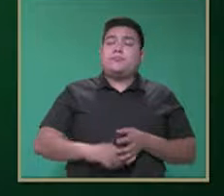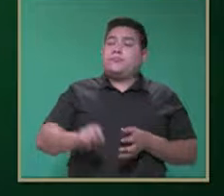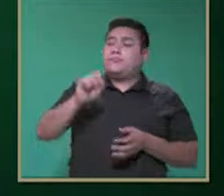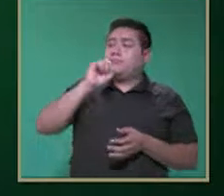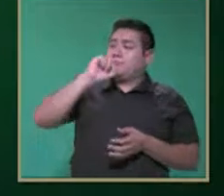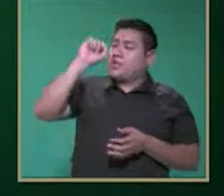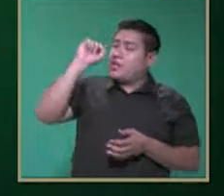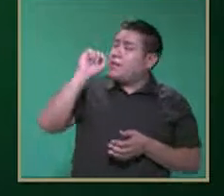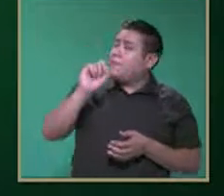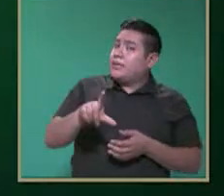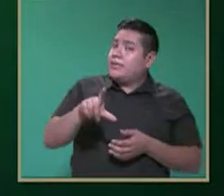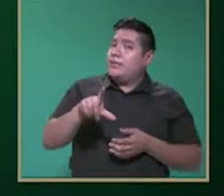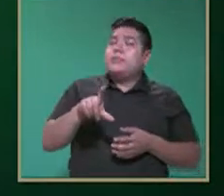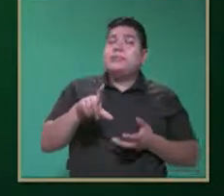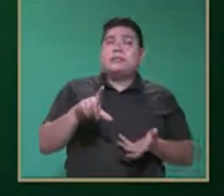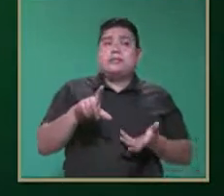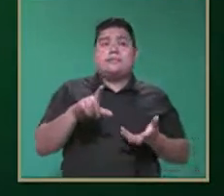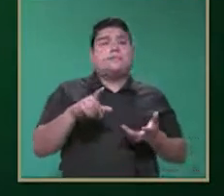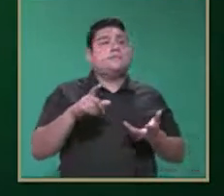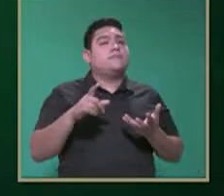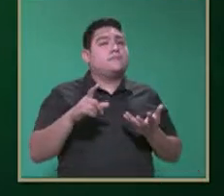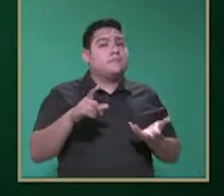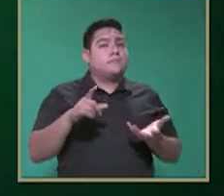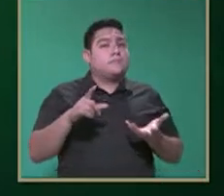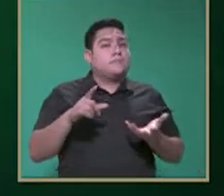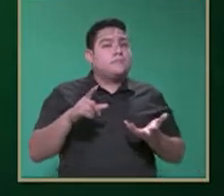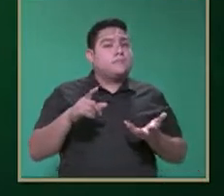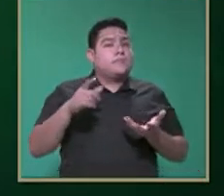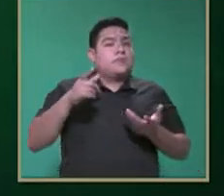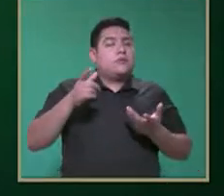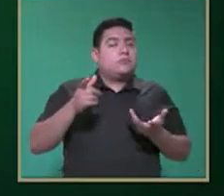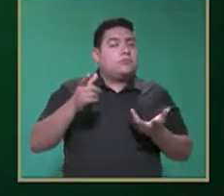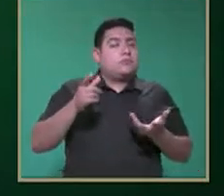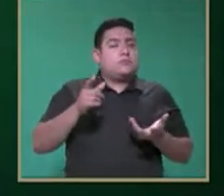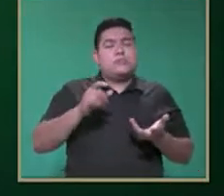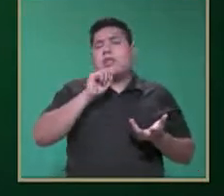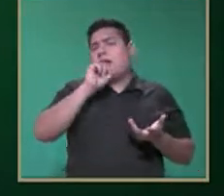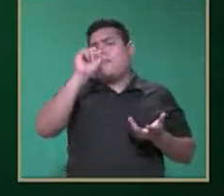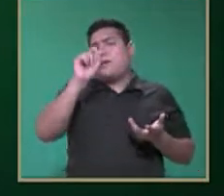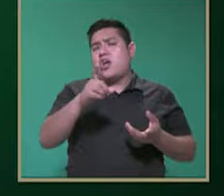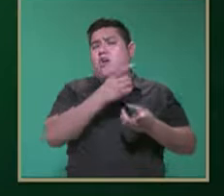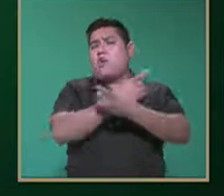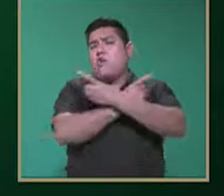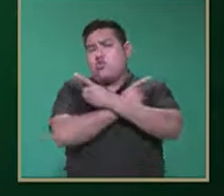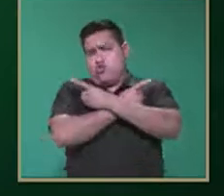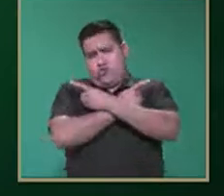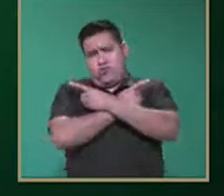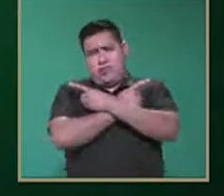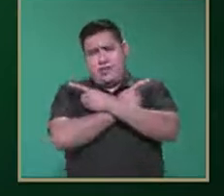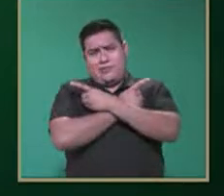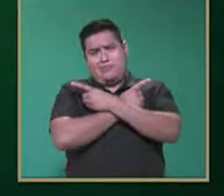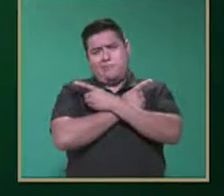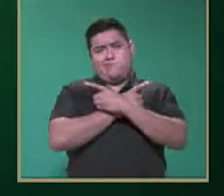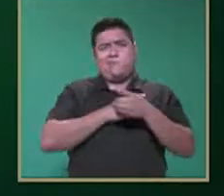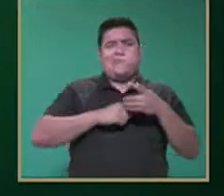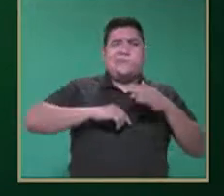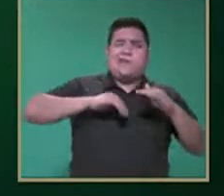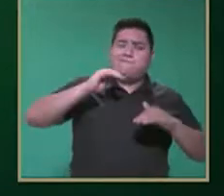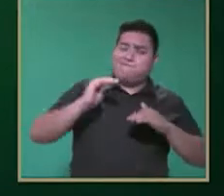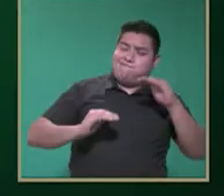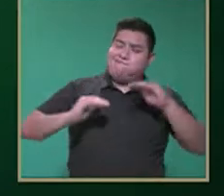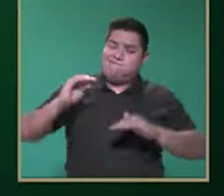un repertorio restringido y estereotipado de conductas. Así que podemos ver